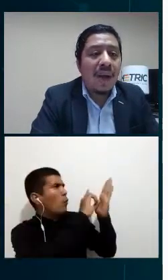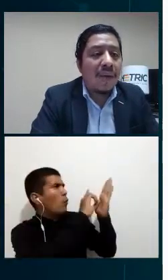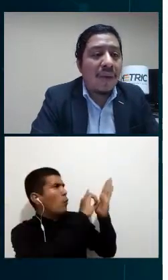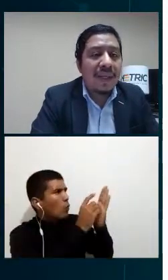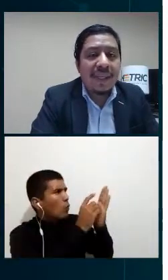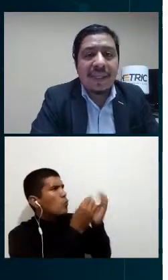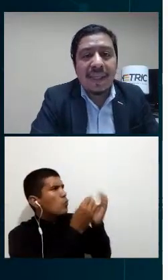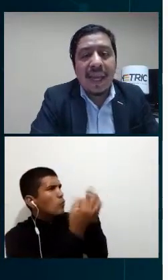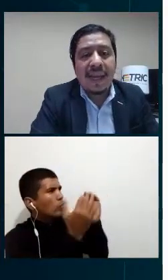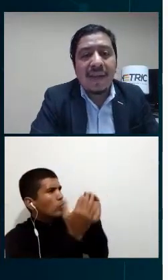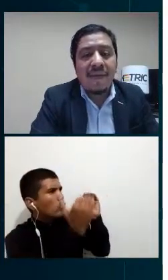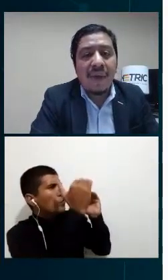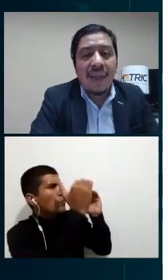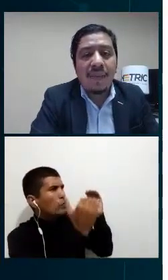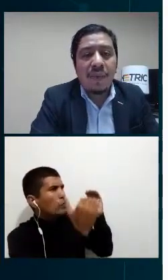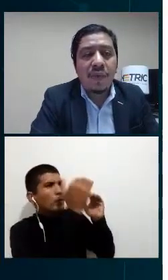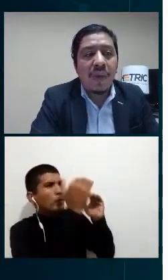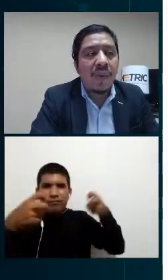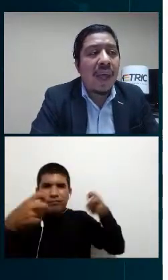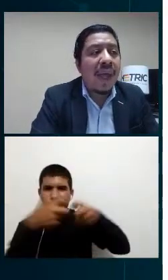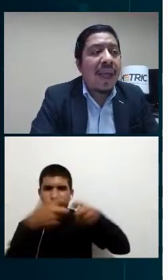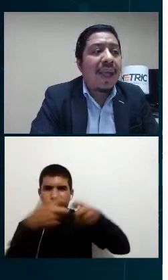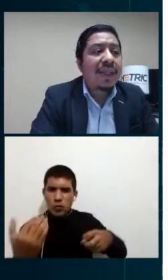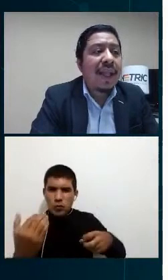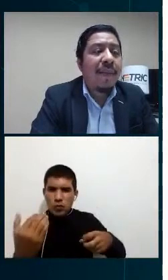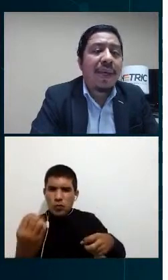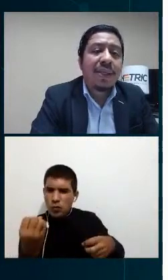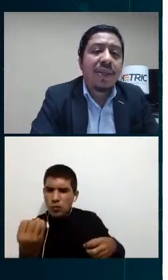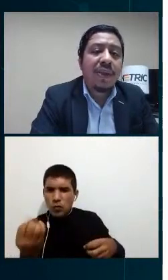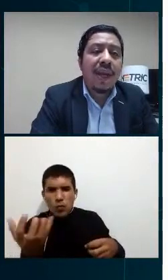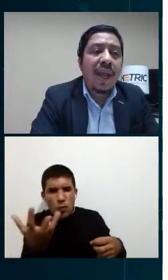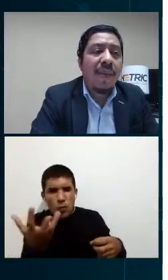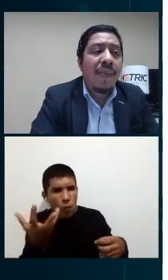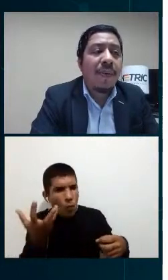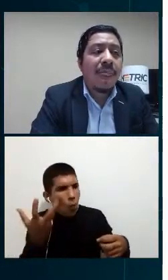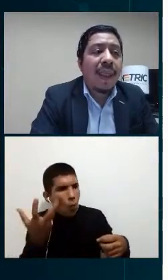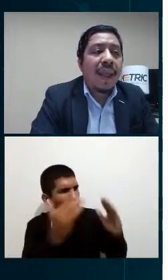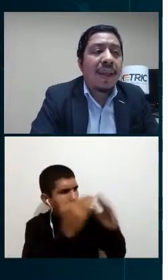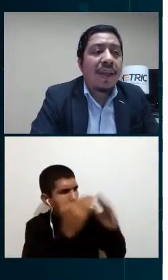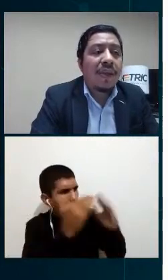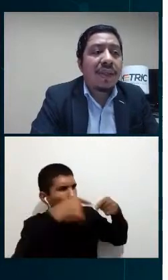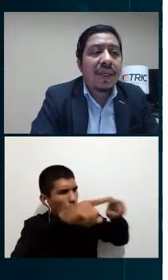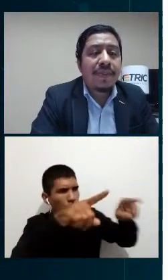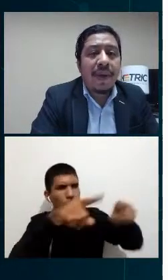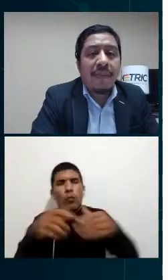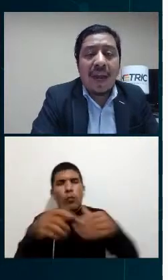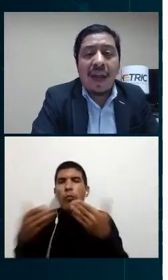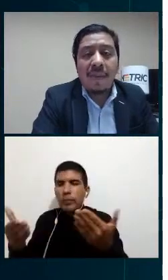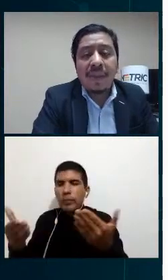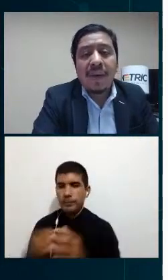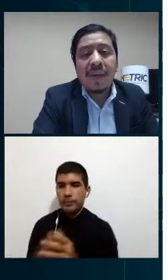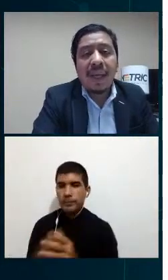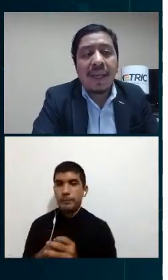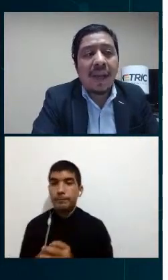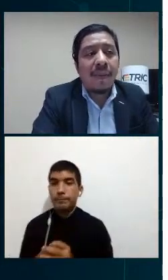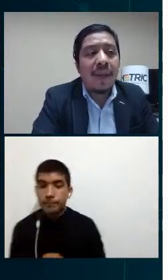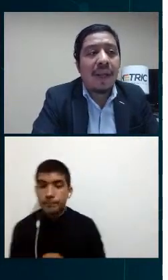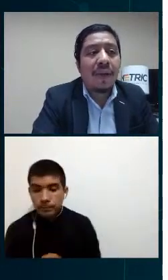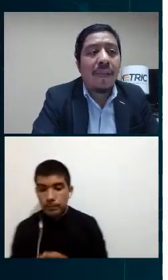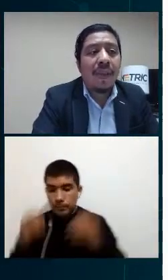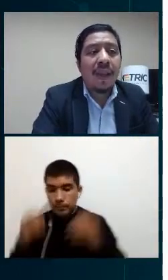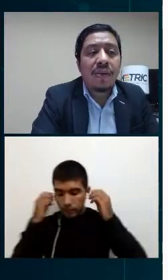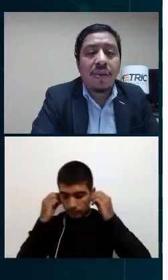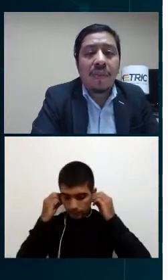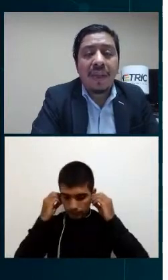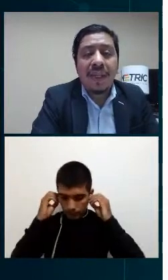proyecto algo esencial que fue de mucha ayuda es la gestión del cambio entonces preparábamos a los líderes del